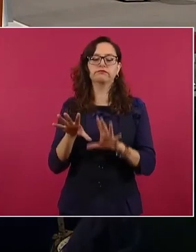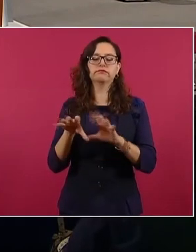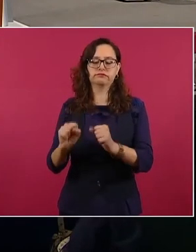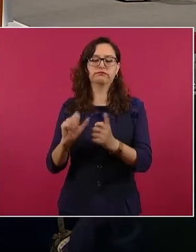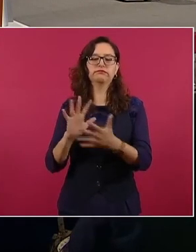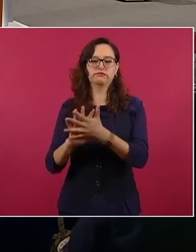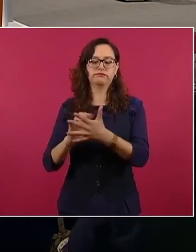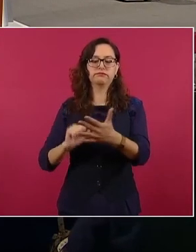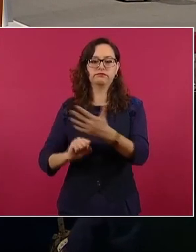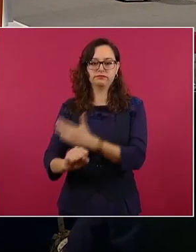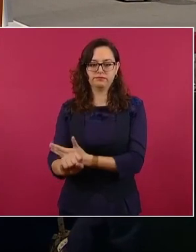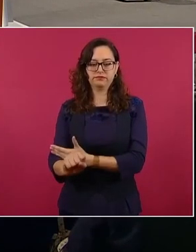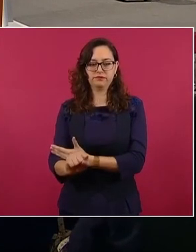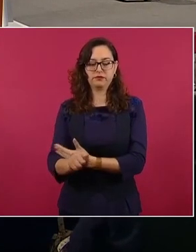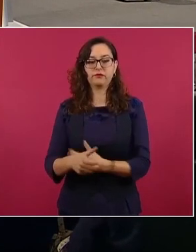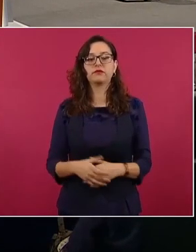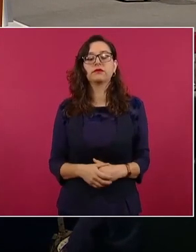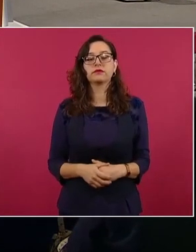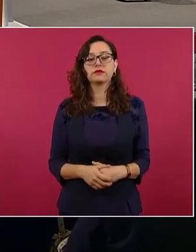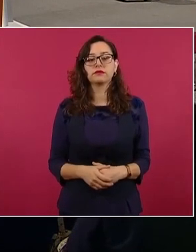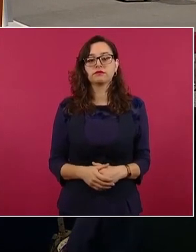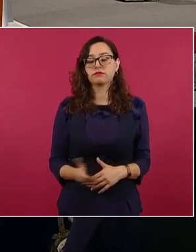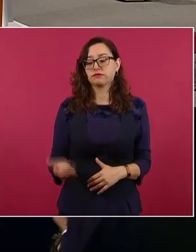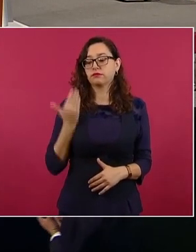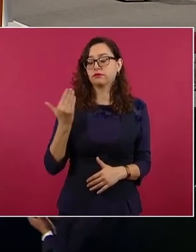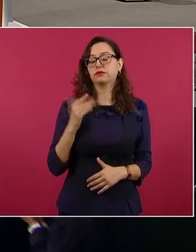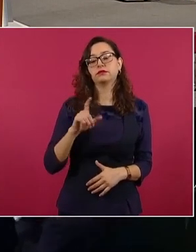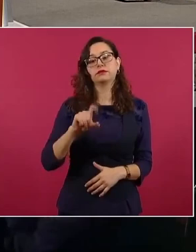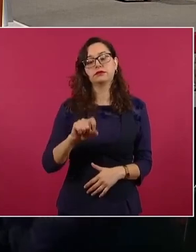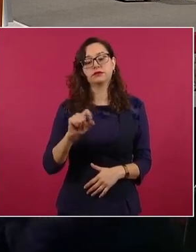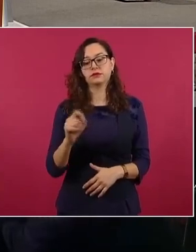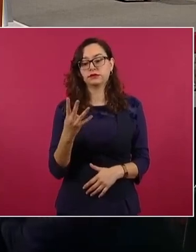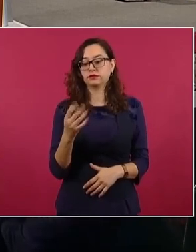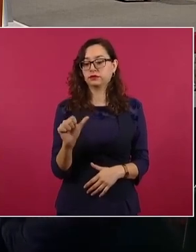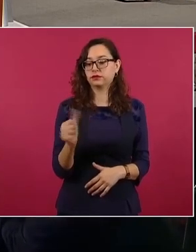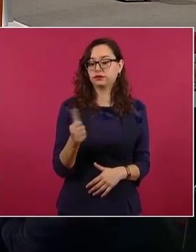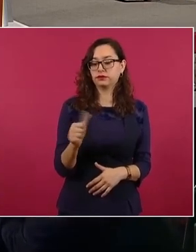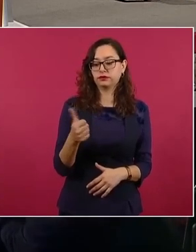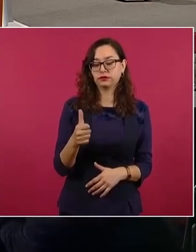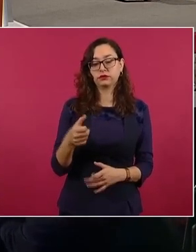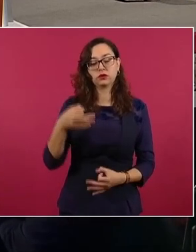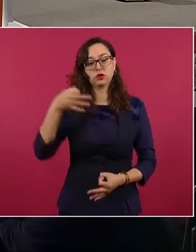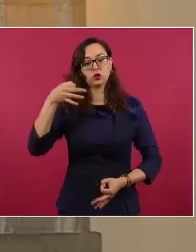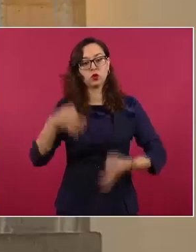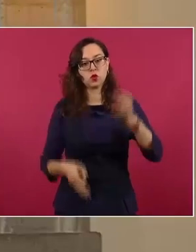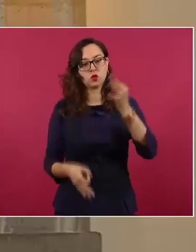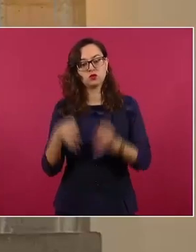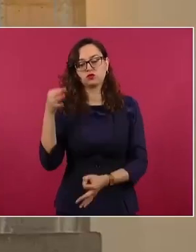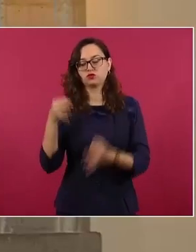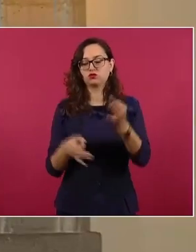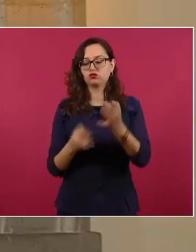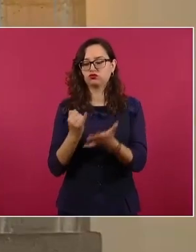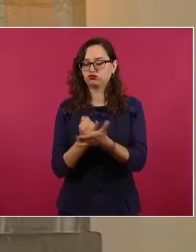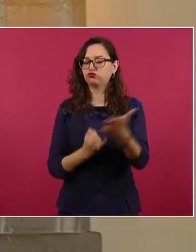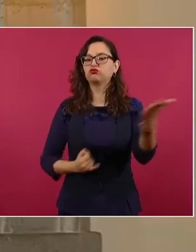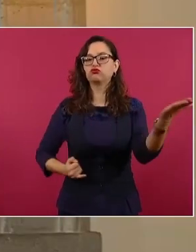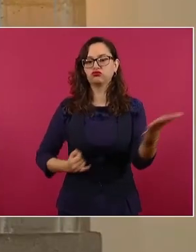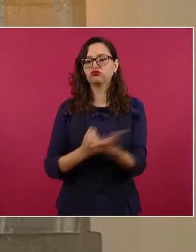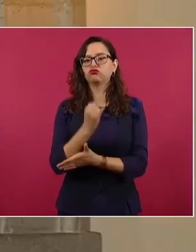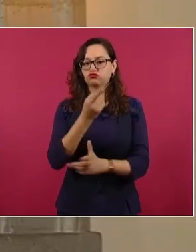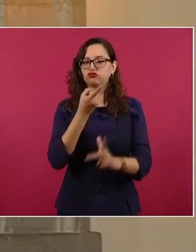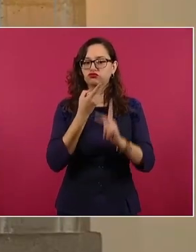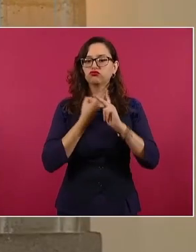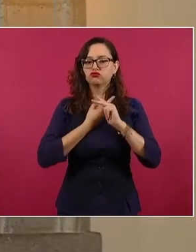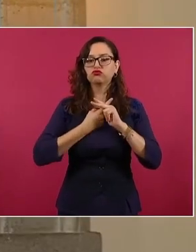24, finalmente el juez de control vinculó a proceso penal al